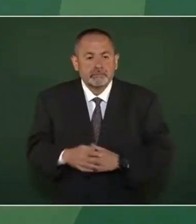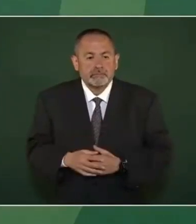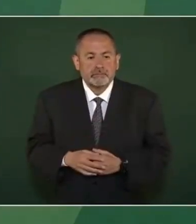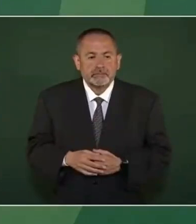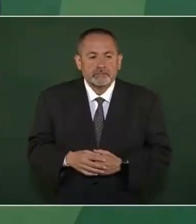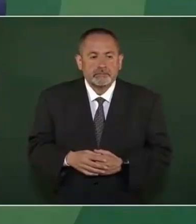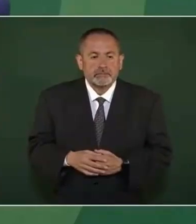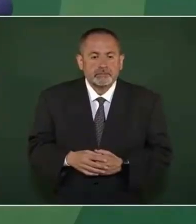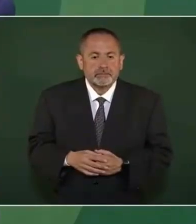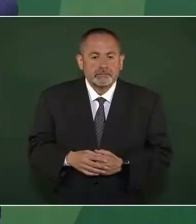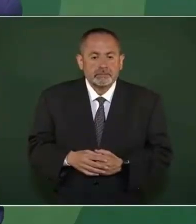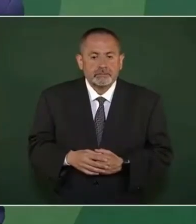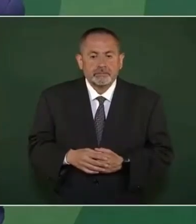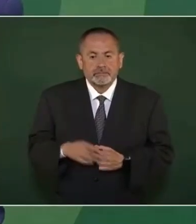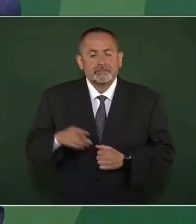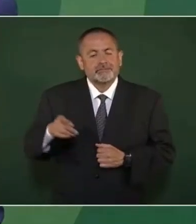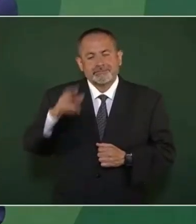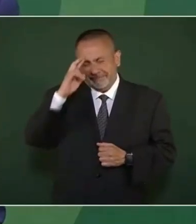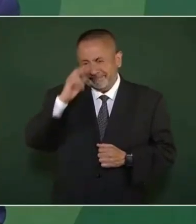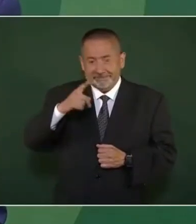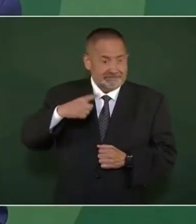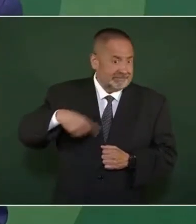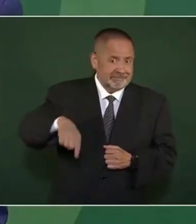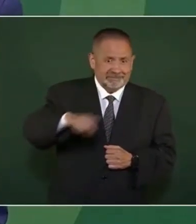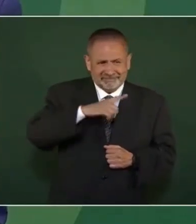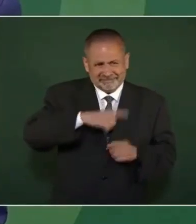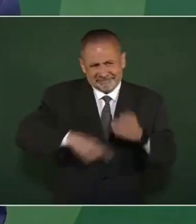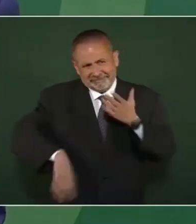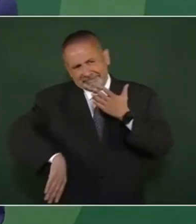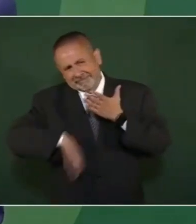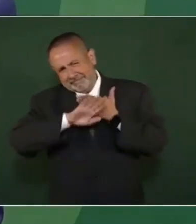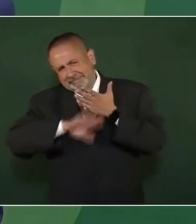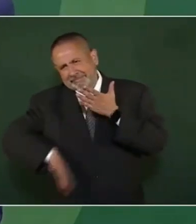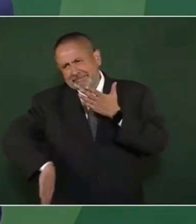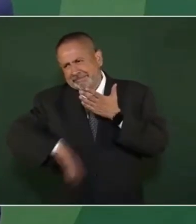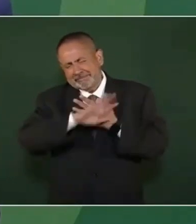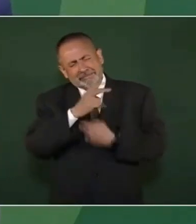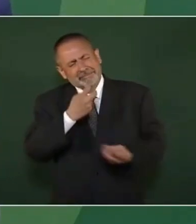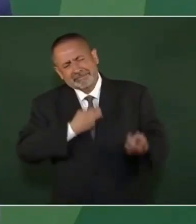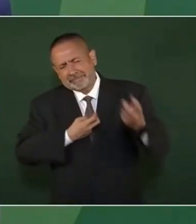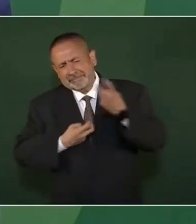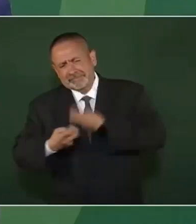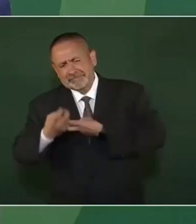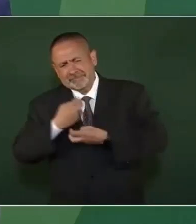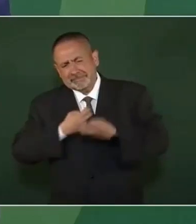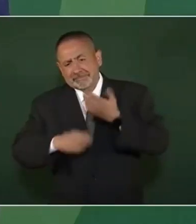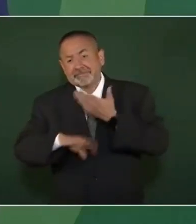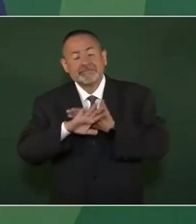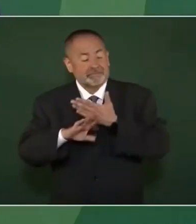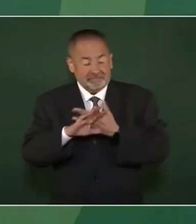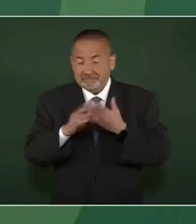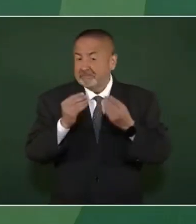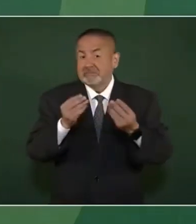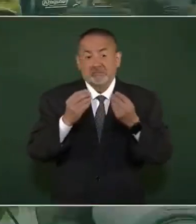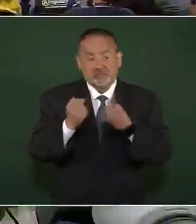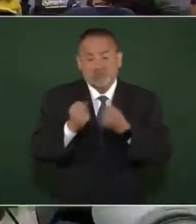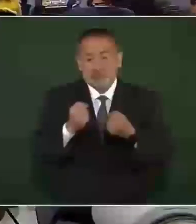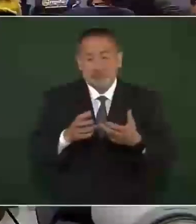cuando se lanzaron con todo, con